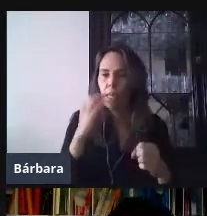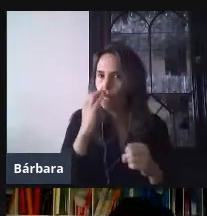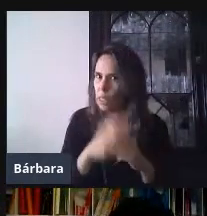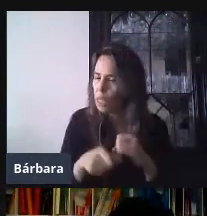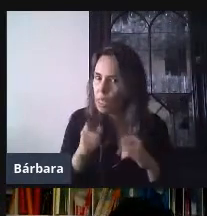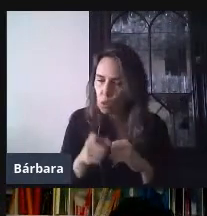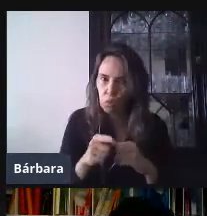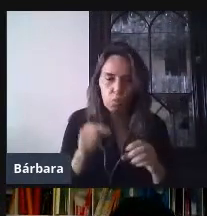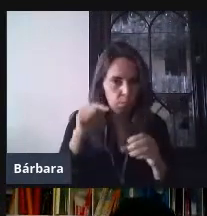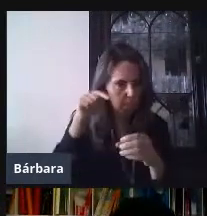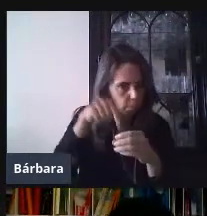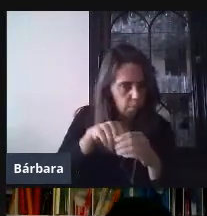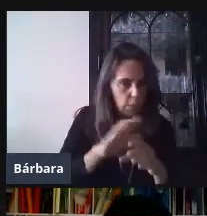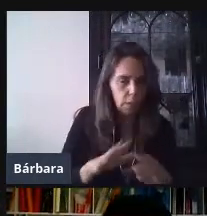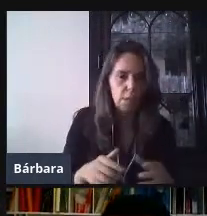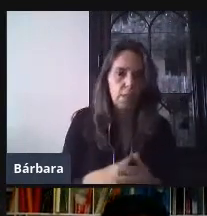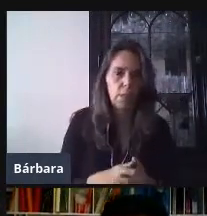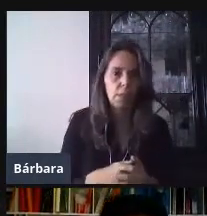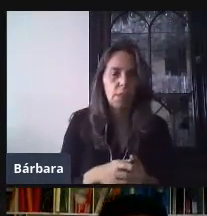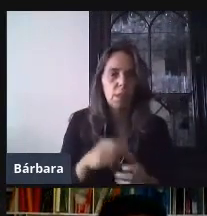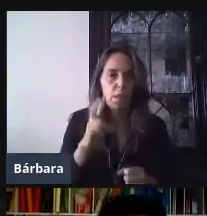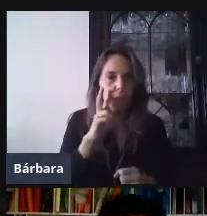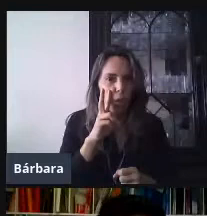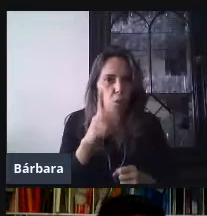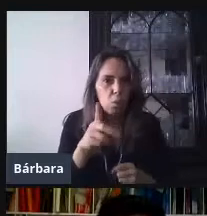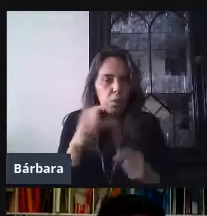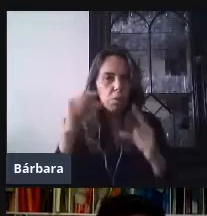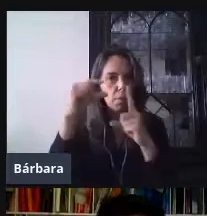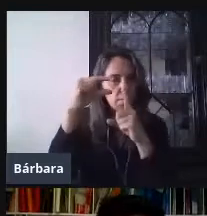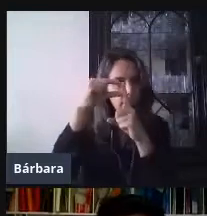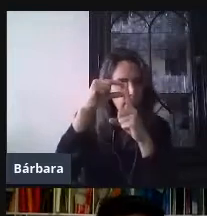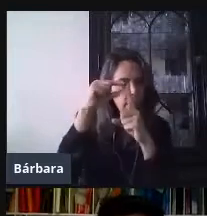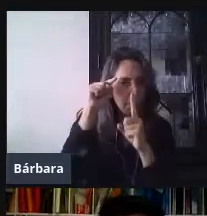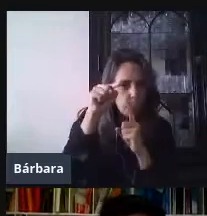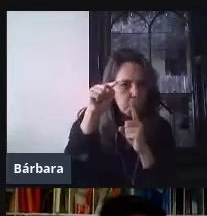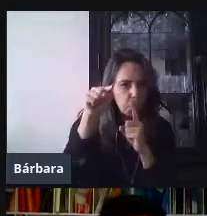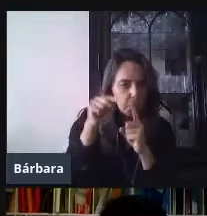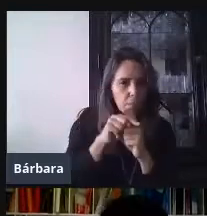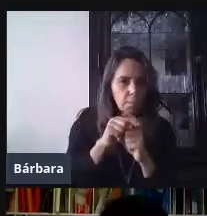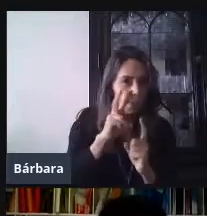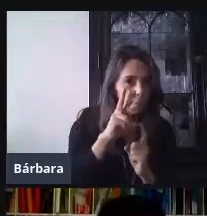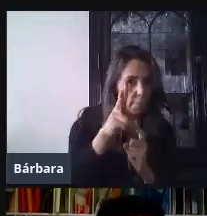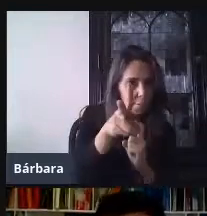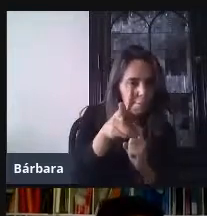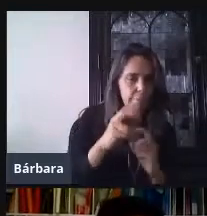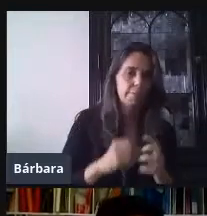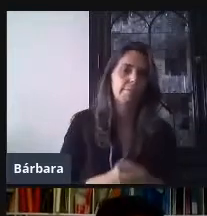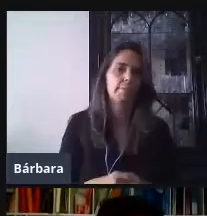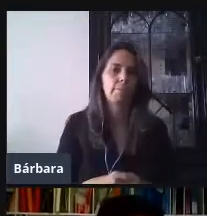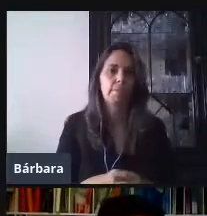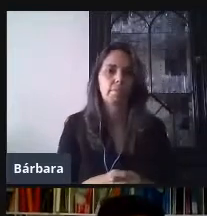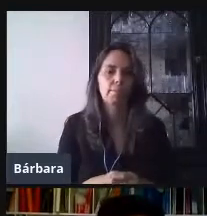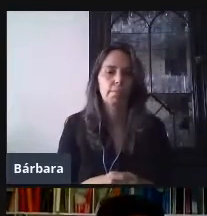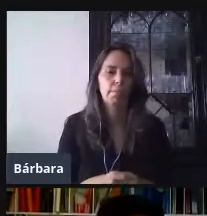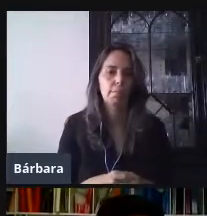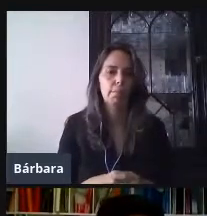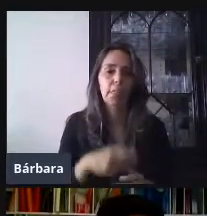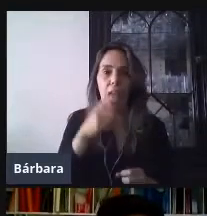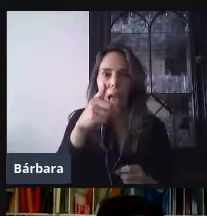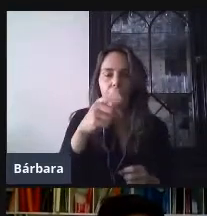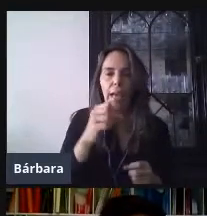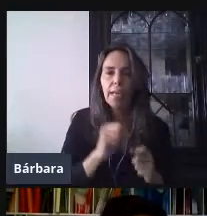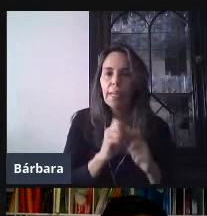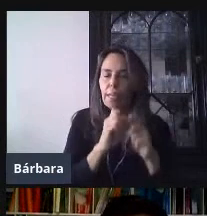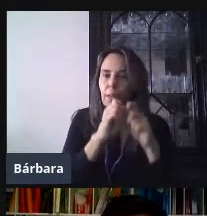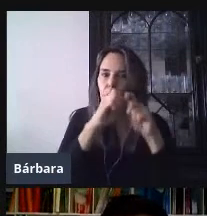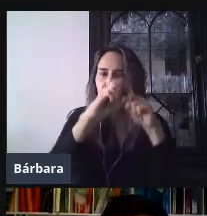institucional, vamos a encontrar el mosaico de aplicaciones, que es este, el cual cuando nos demos clic vamos a encontrar todas las herramientas de